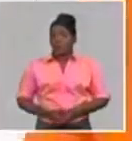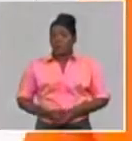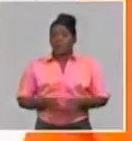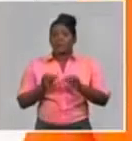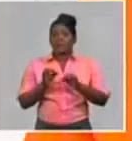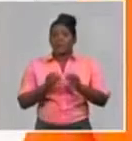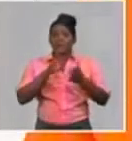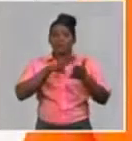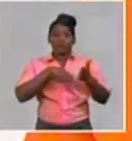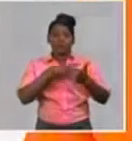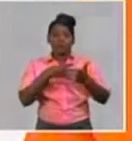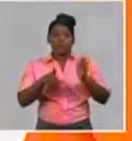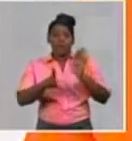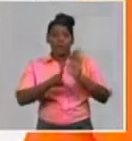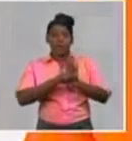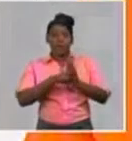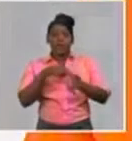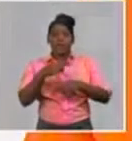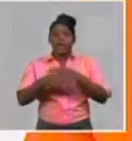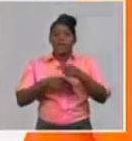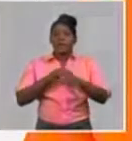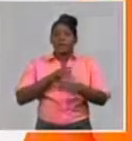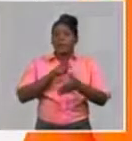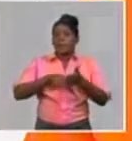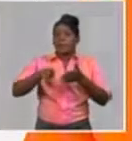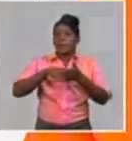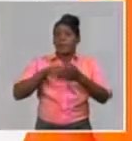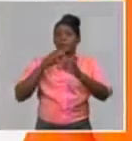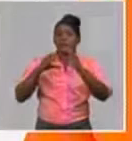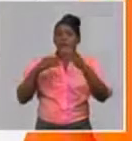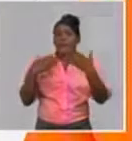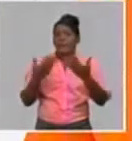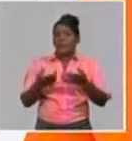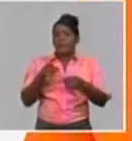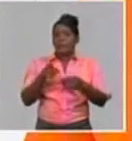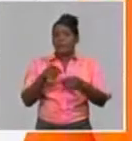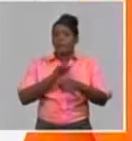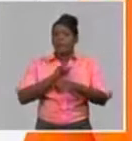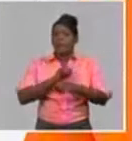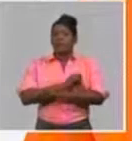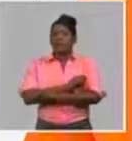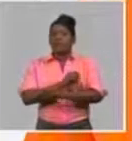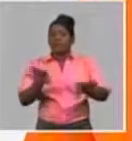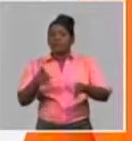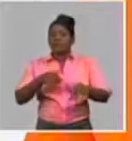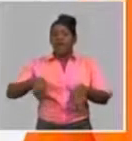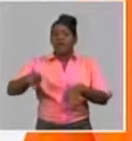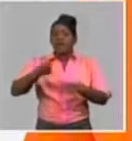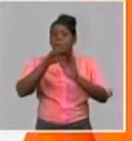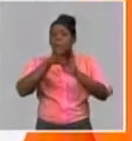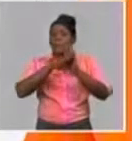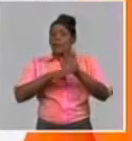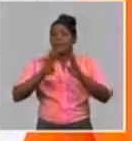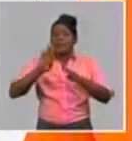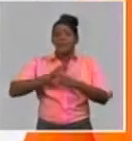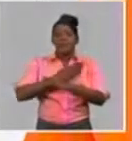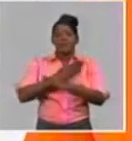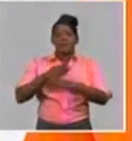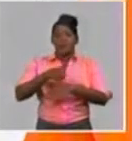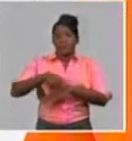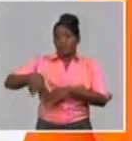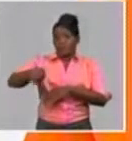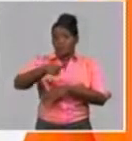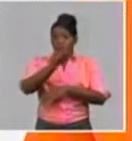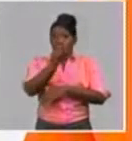Institucional, aprobada un plan de acción comunicativo que permita promover y divulgar medidas post-COVID, tanto al público interno como al